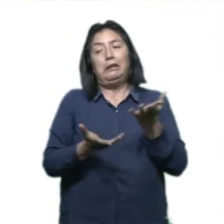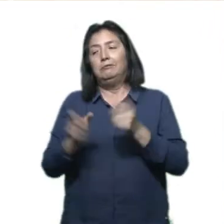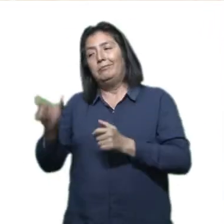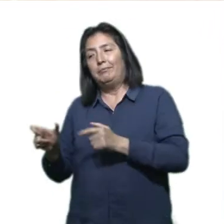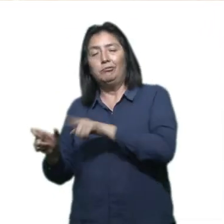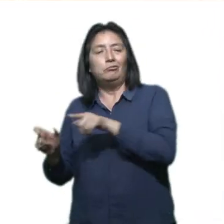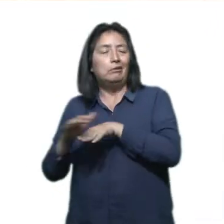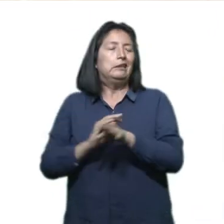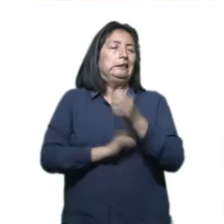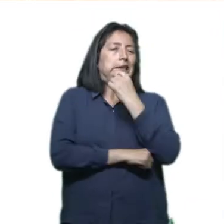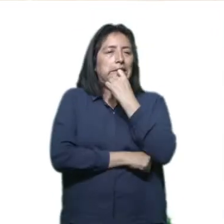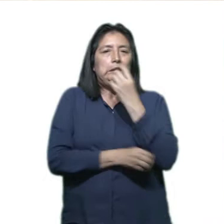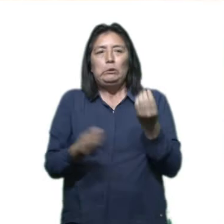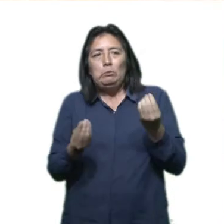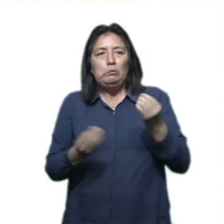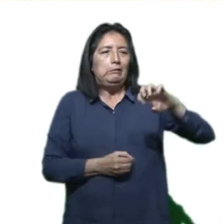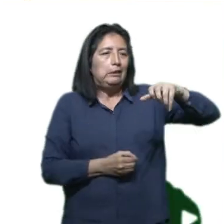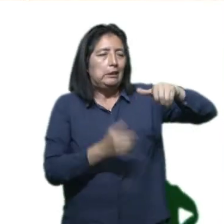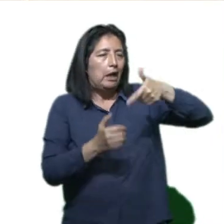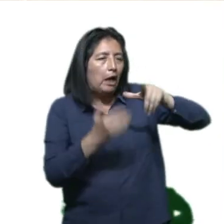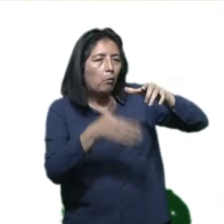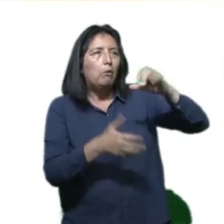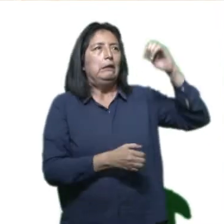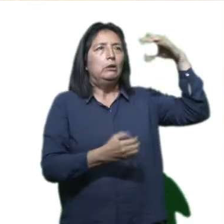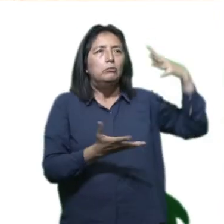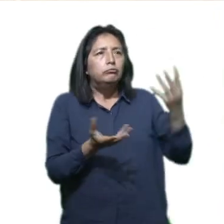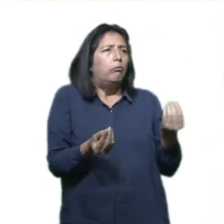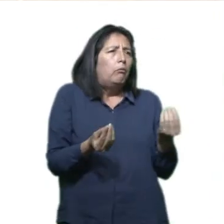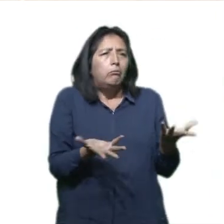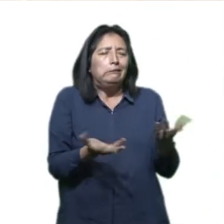ahí Manuel entraba y decía, bueno, ¿cómo hacemos con los servicios básicos?